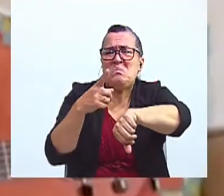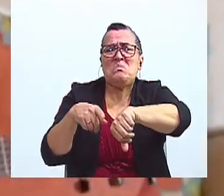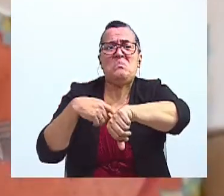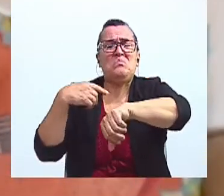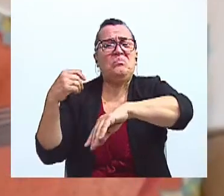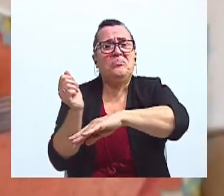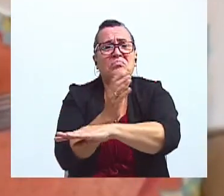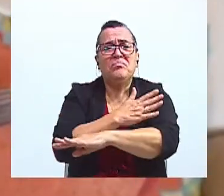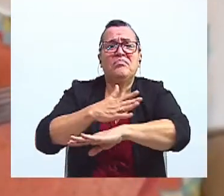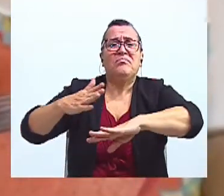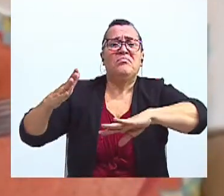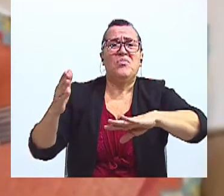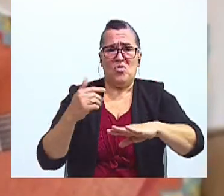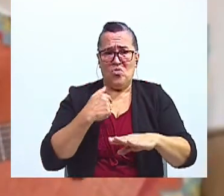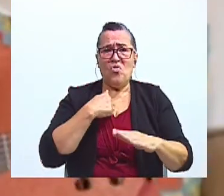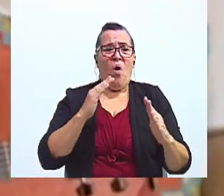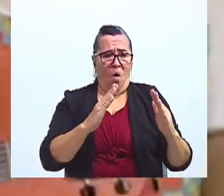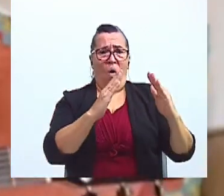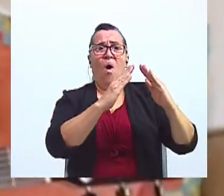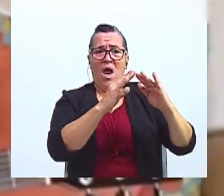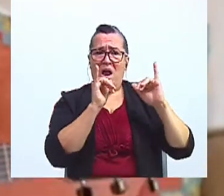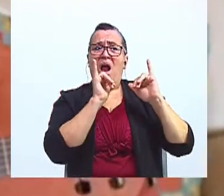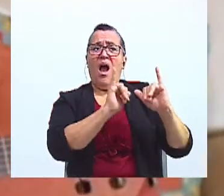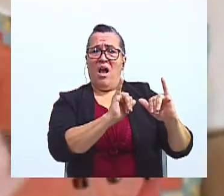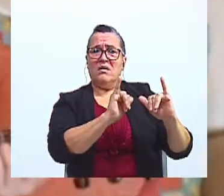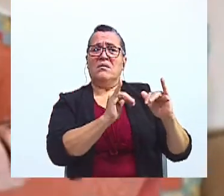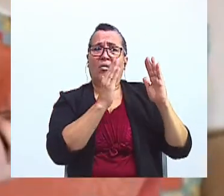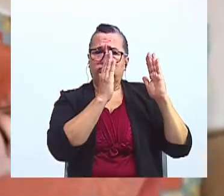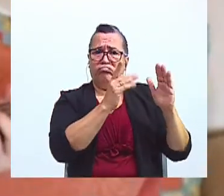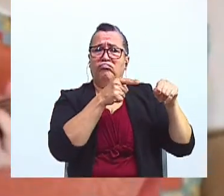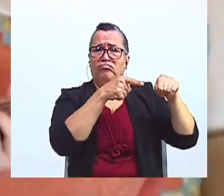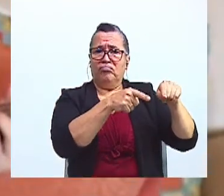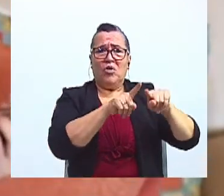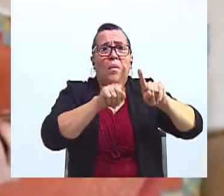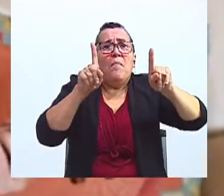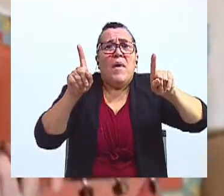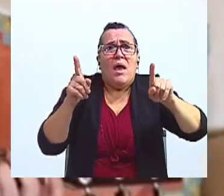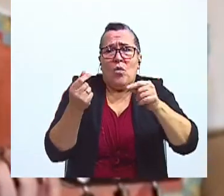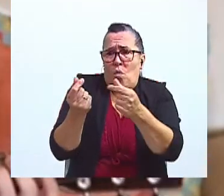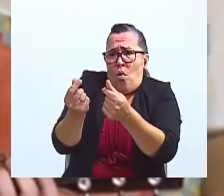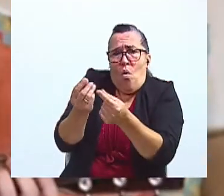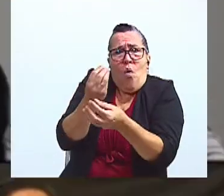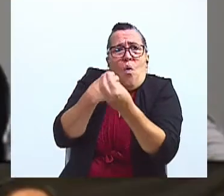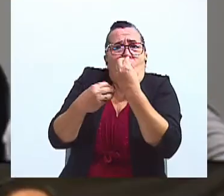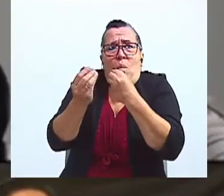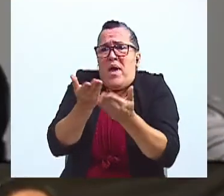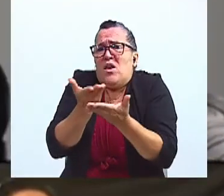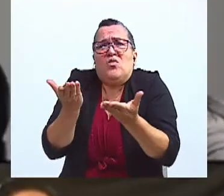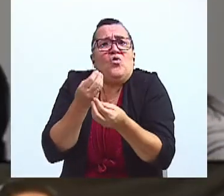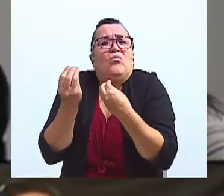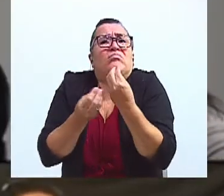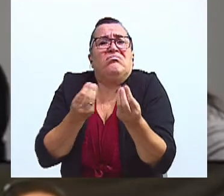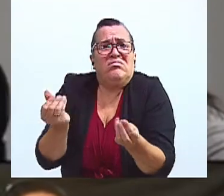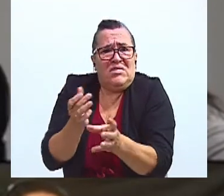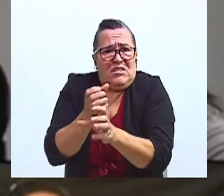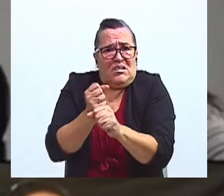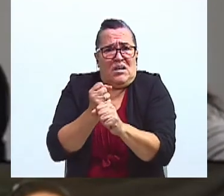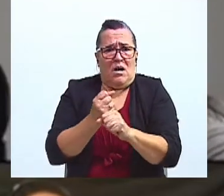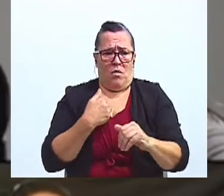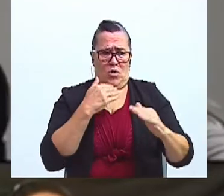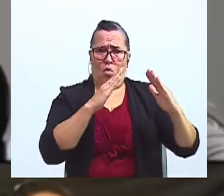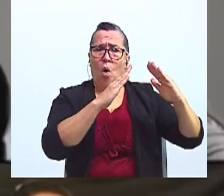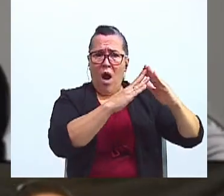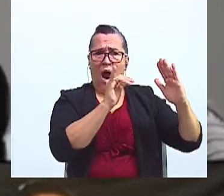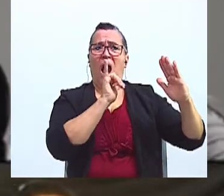Me quedo en casa, pero no vivo de nada Me quedo